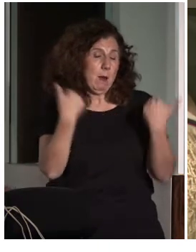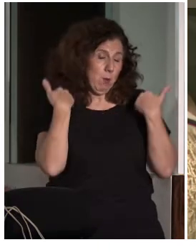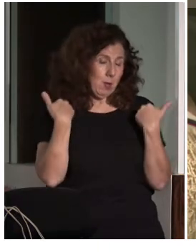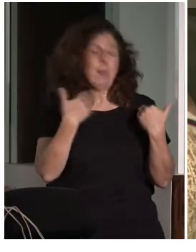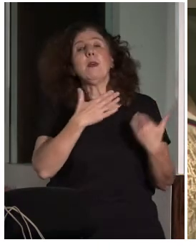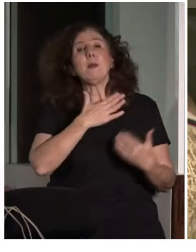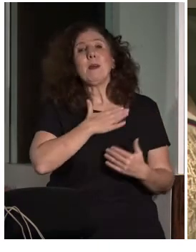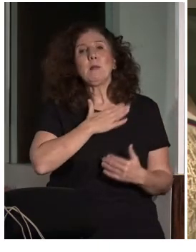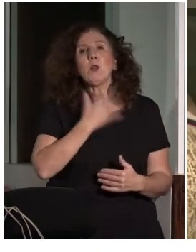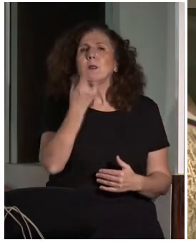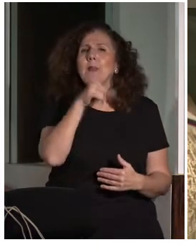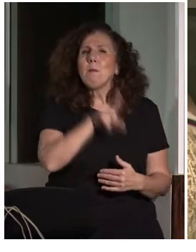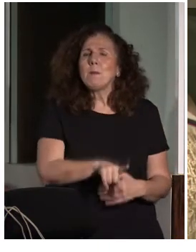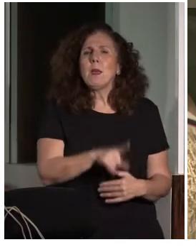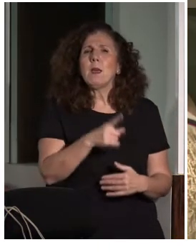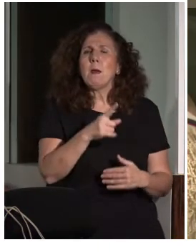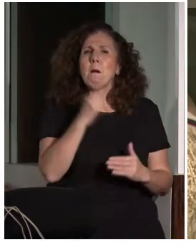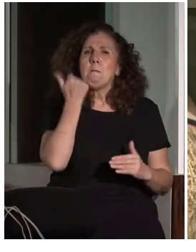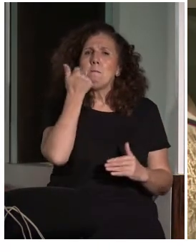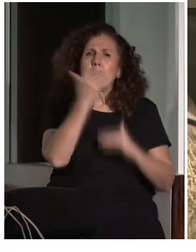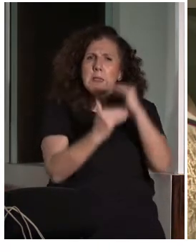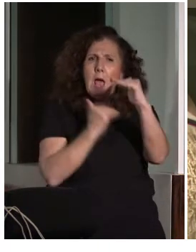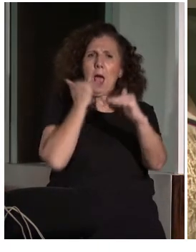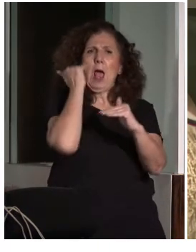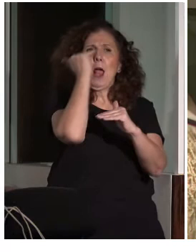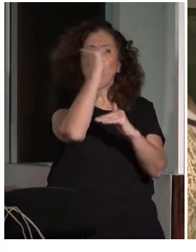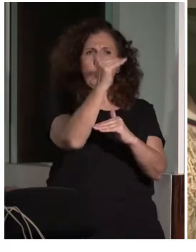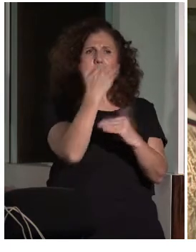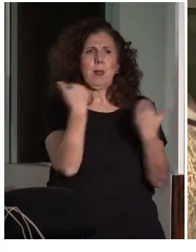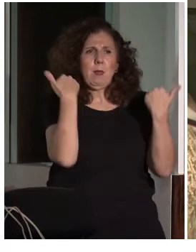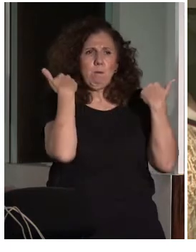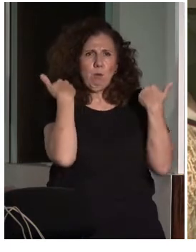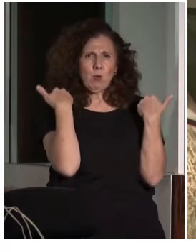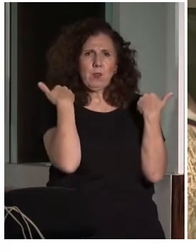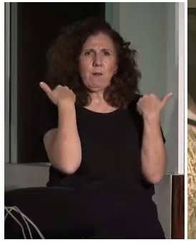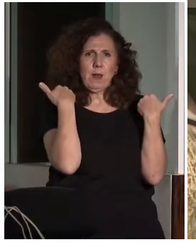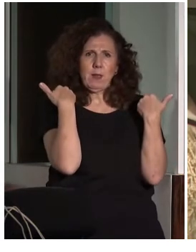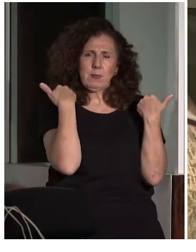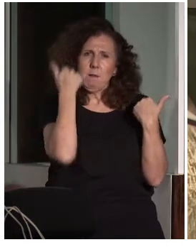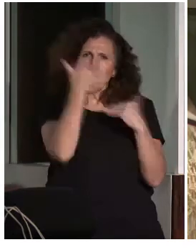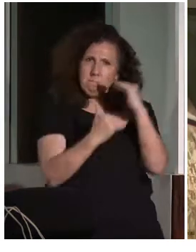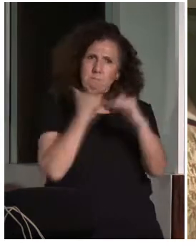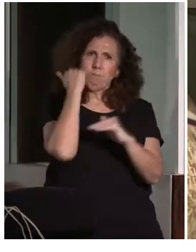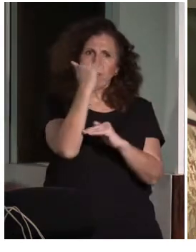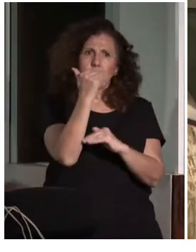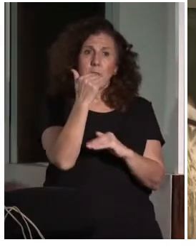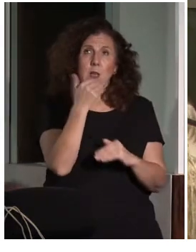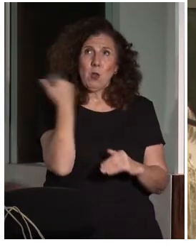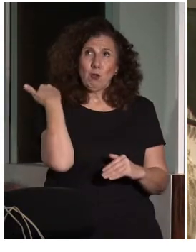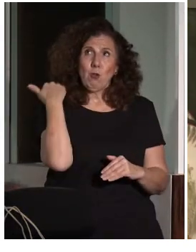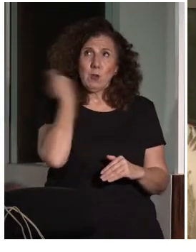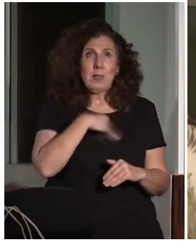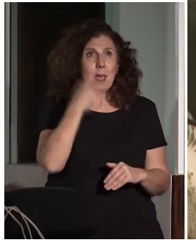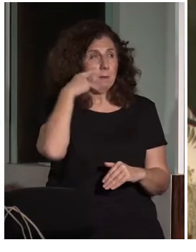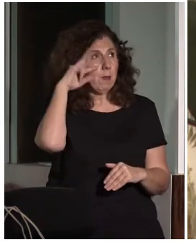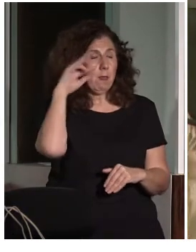responsables a más altos niveles de que eso se lleve adelante. Yo tengo la experiencia de que hace varios años, por suerte, espero que ya haya